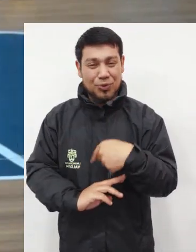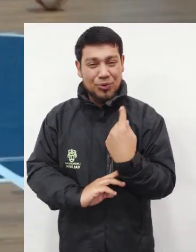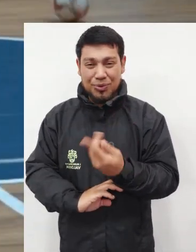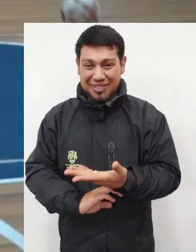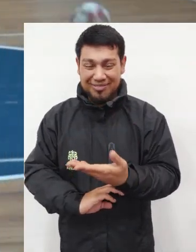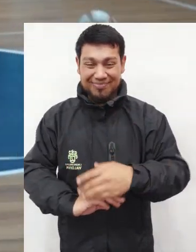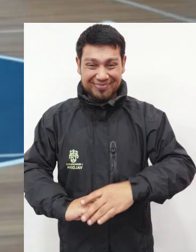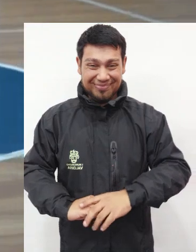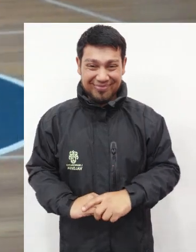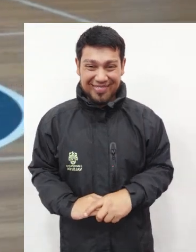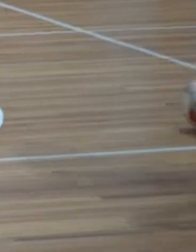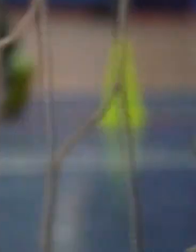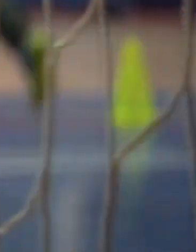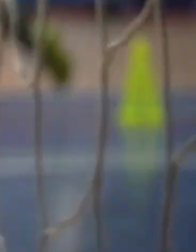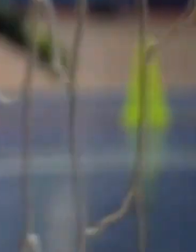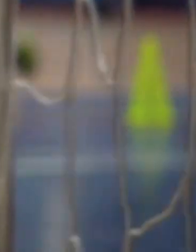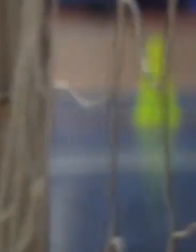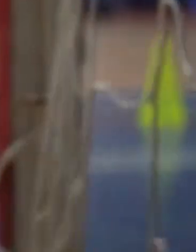grande y es necesario para todos.